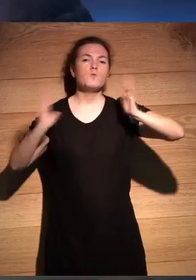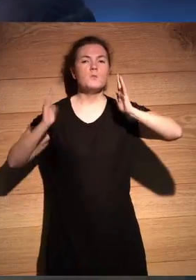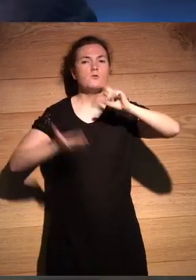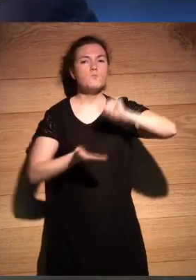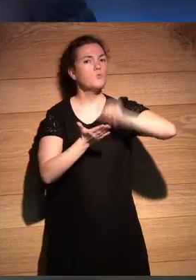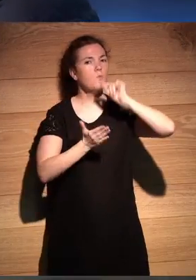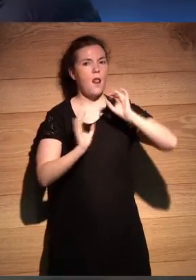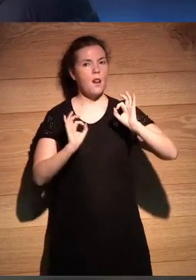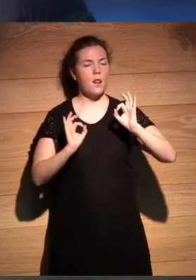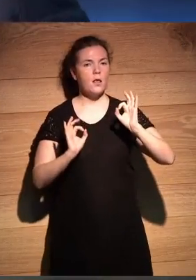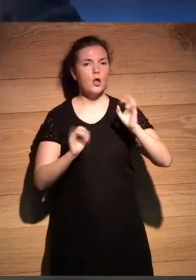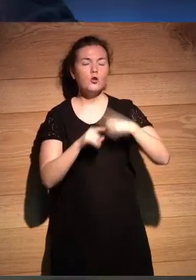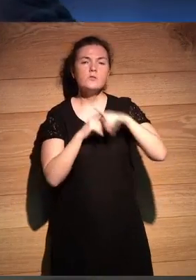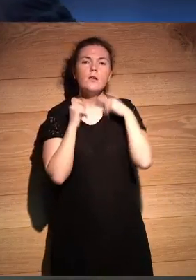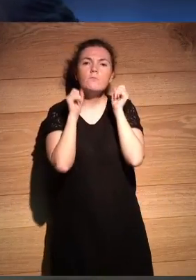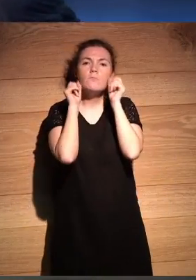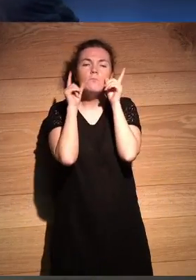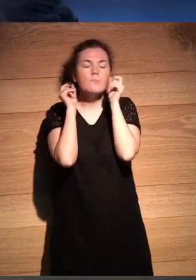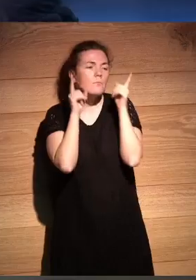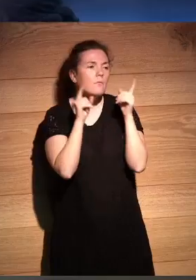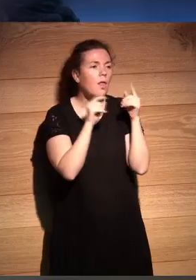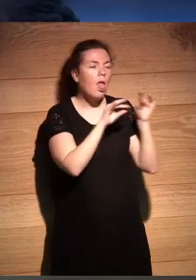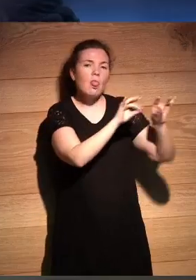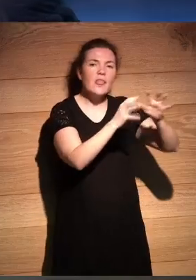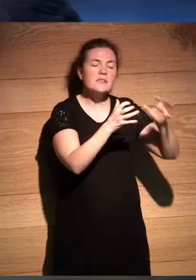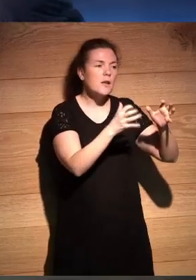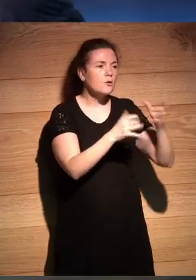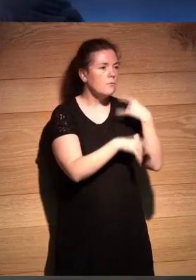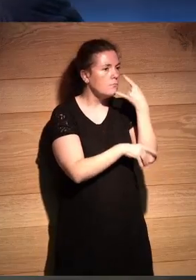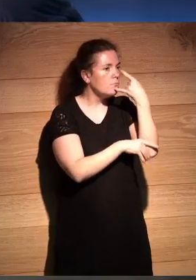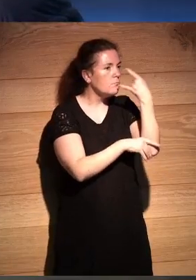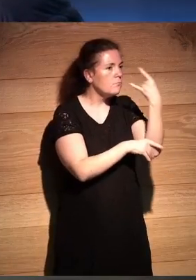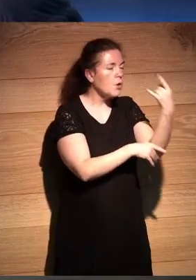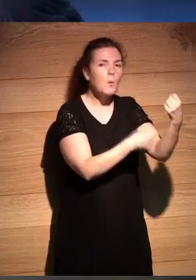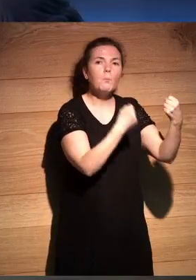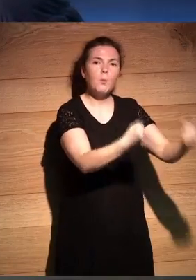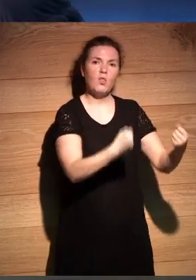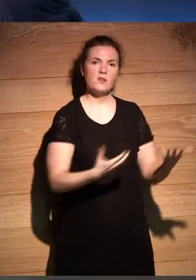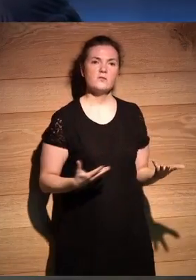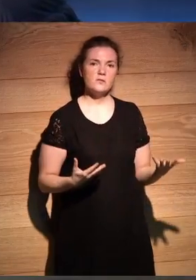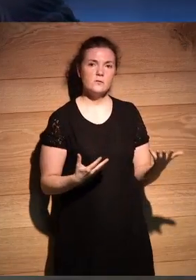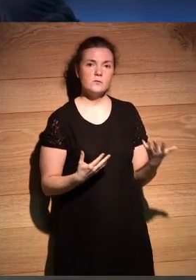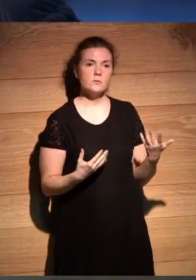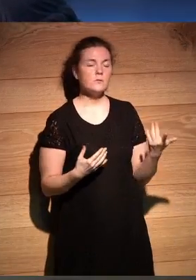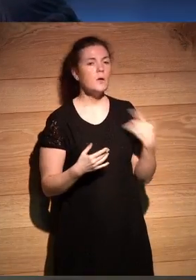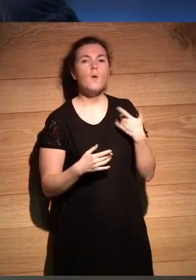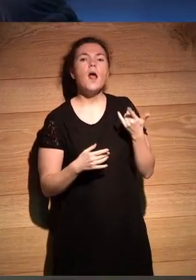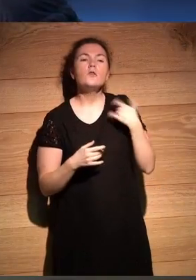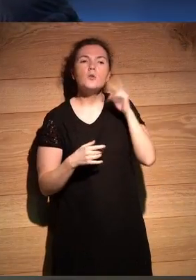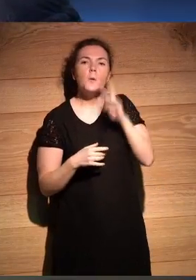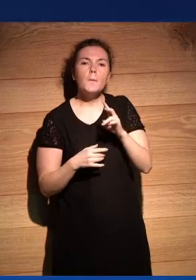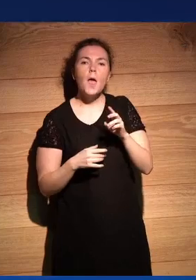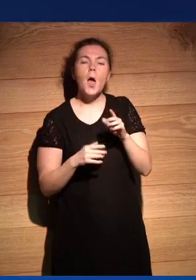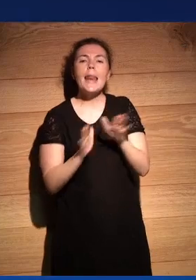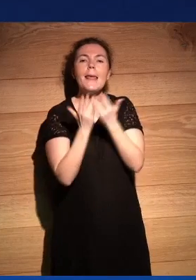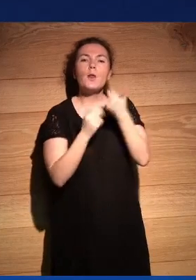puntuales donde la percepción del desierto se hace muy poderosa una probablemente la primera sea con el principito de Antoine